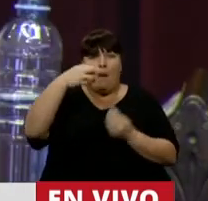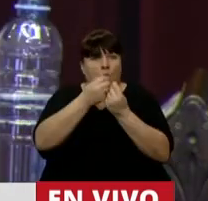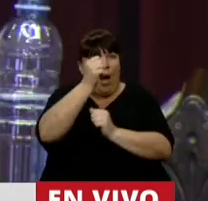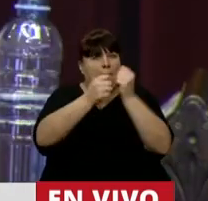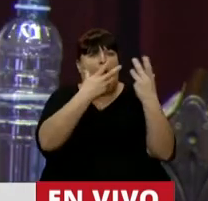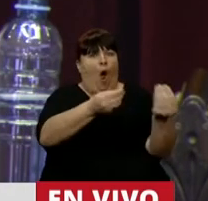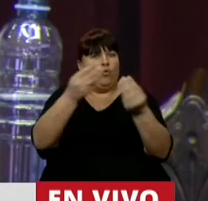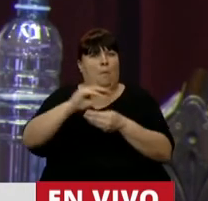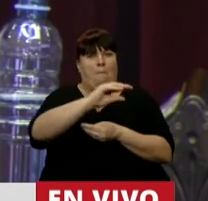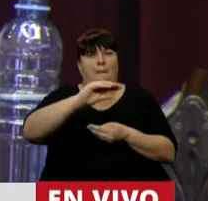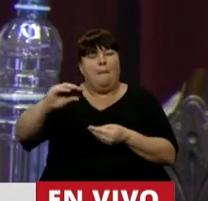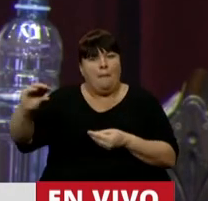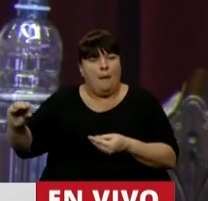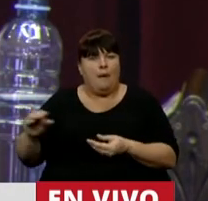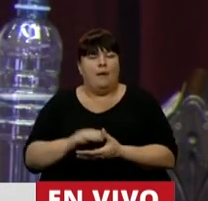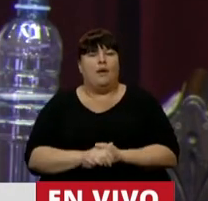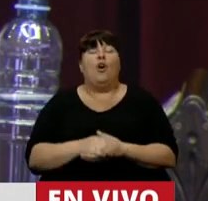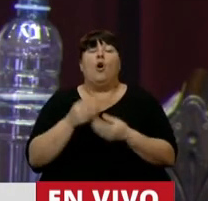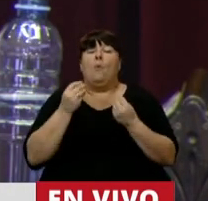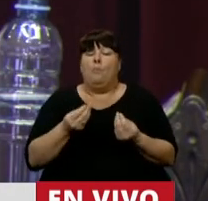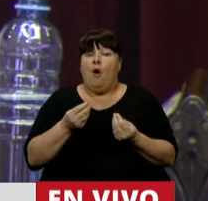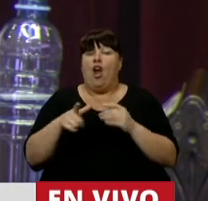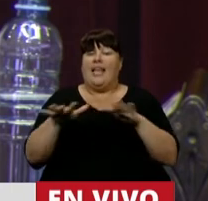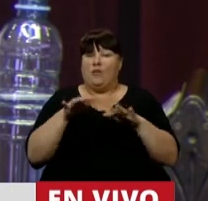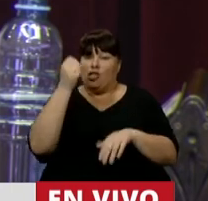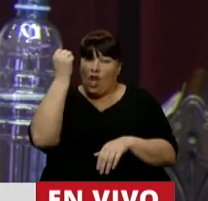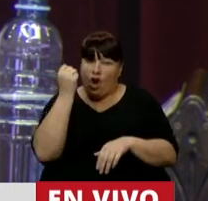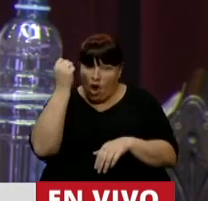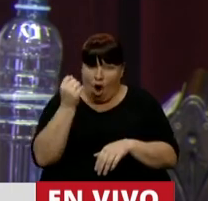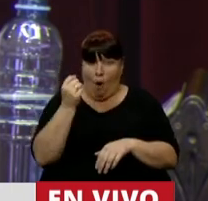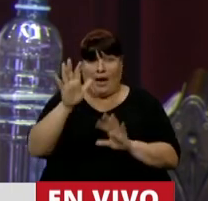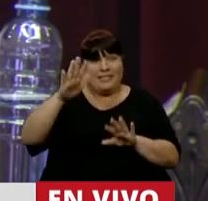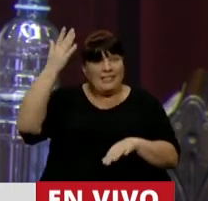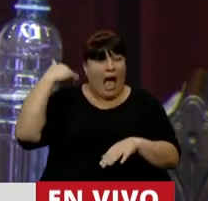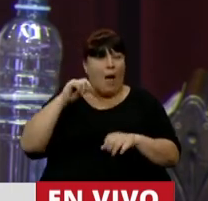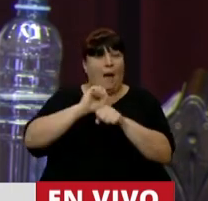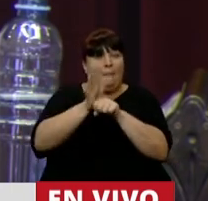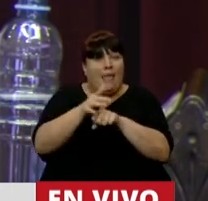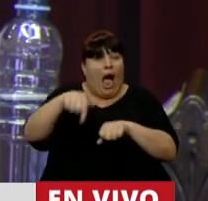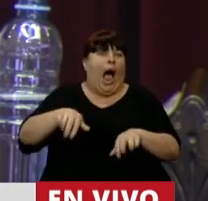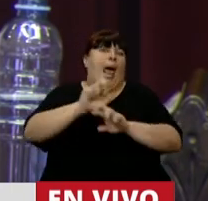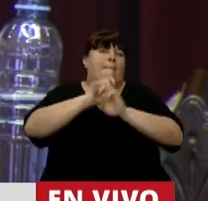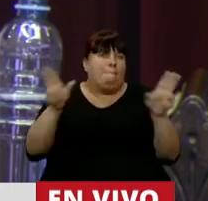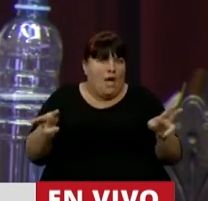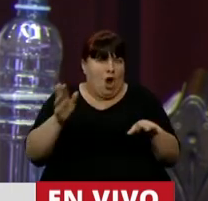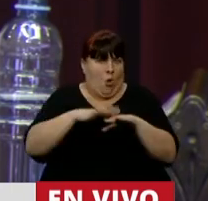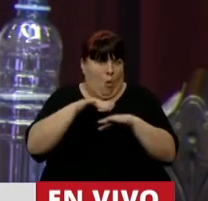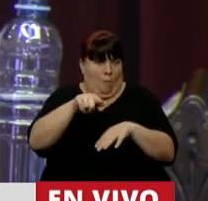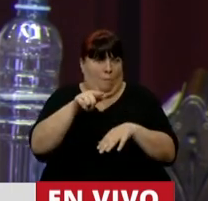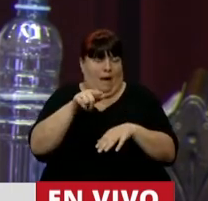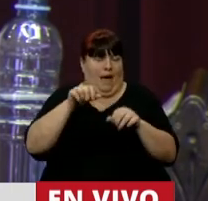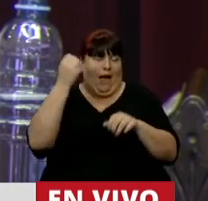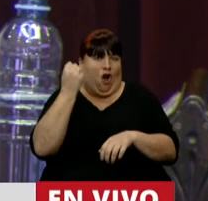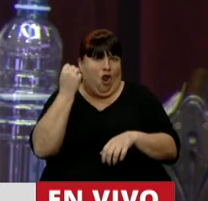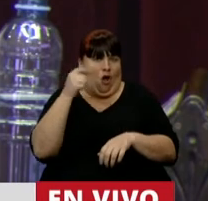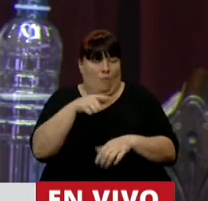muchas empresas, porque aparte de la situación económica que teníamos, la pandemia profundizó esa crisis.